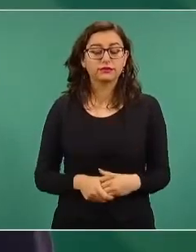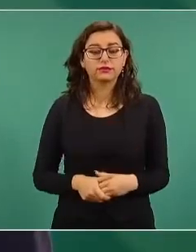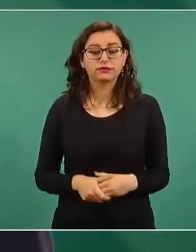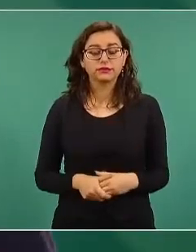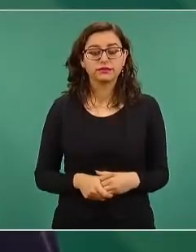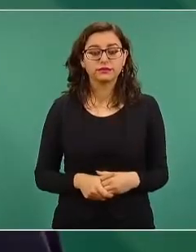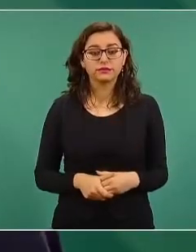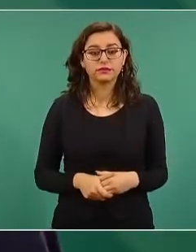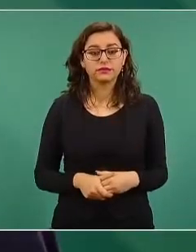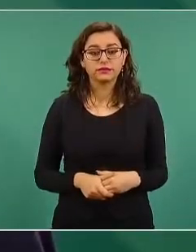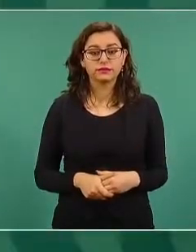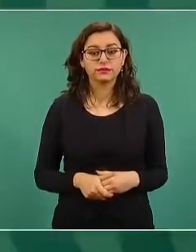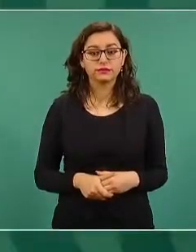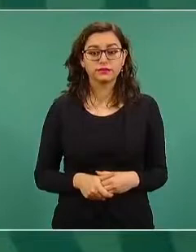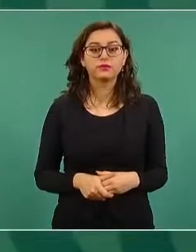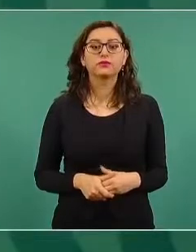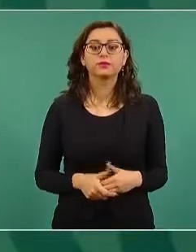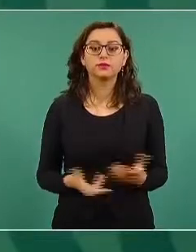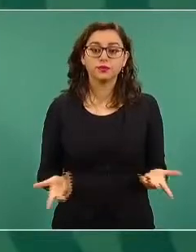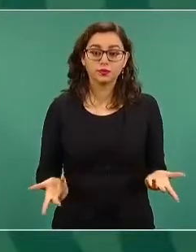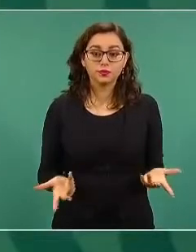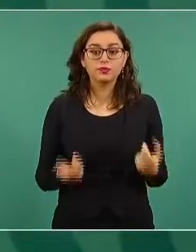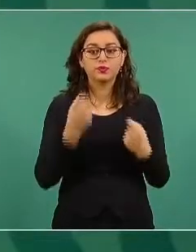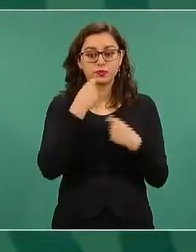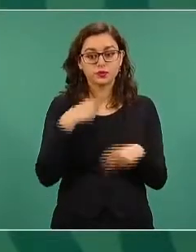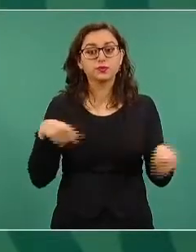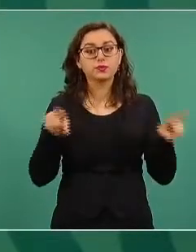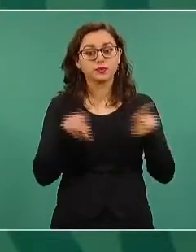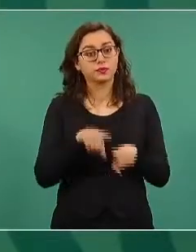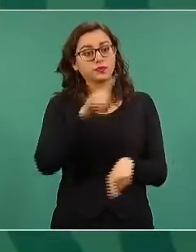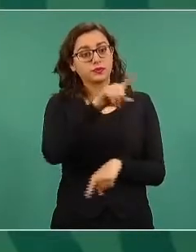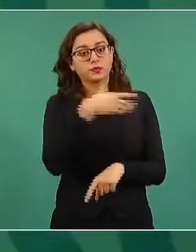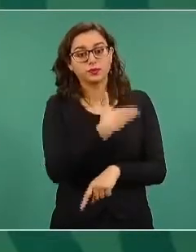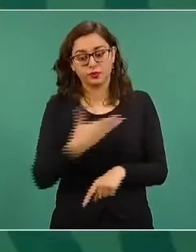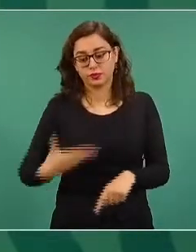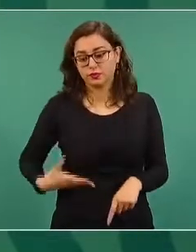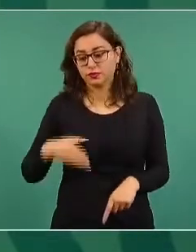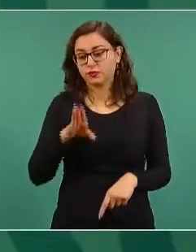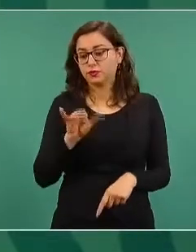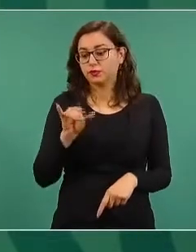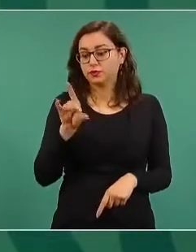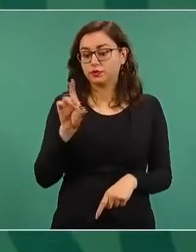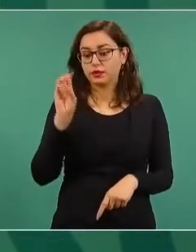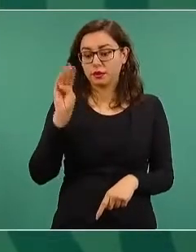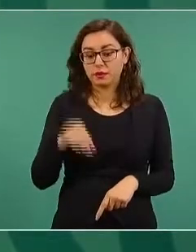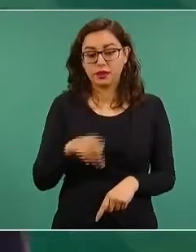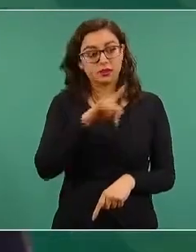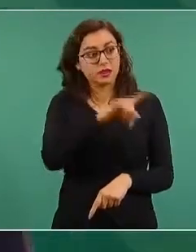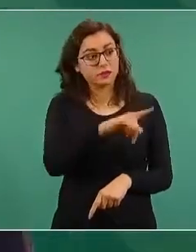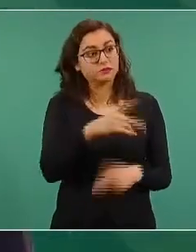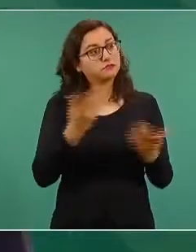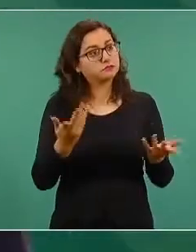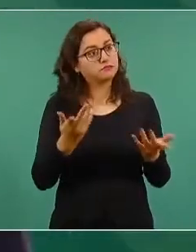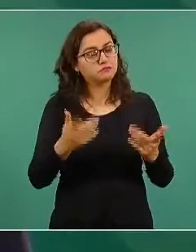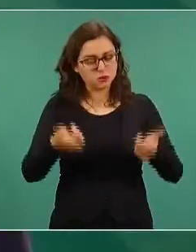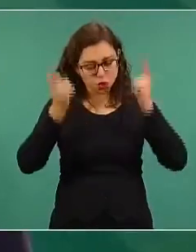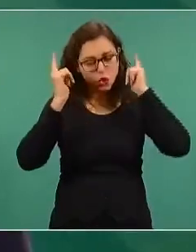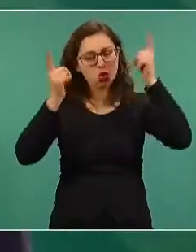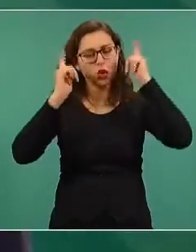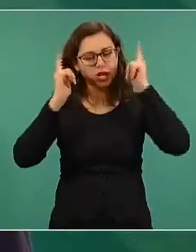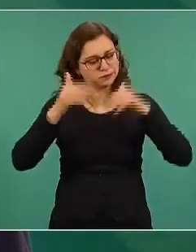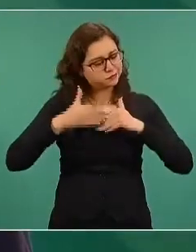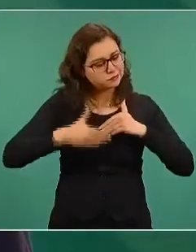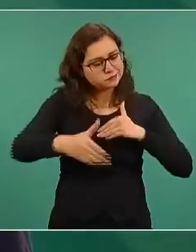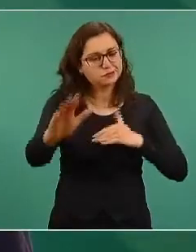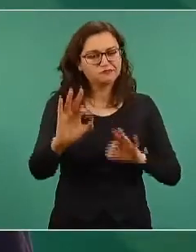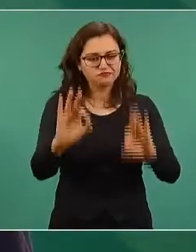Y, desde luego, deseándole al presidente Biden que le vaya muy bien en su